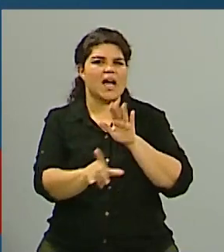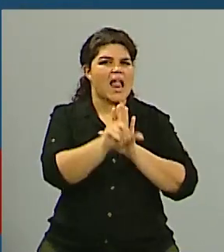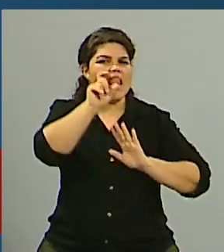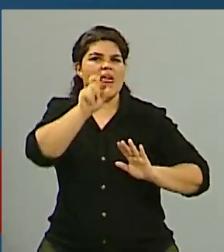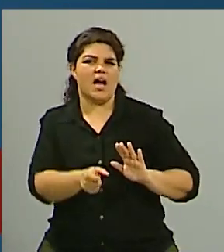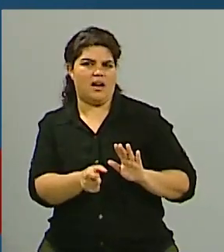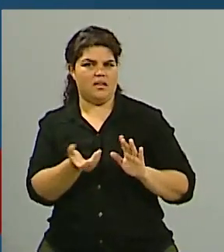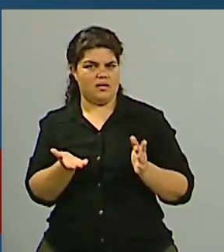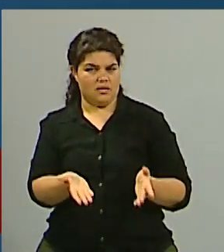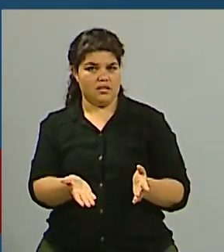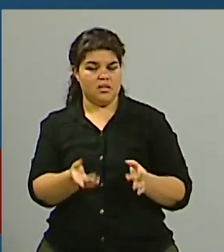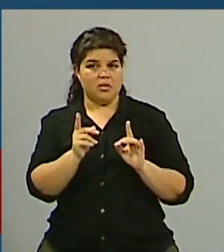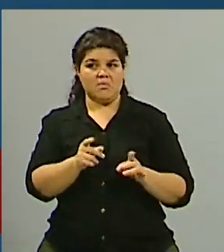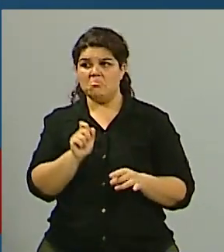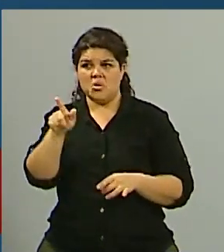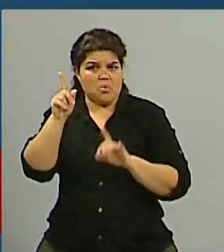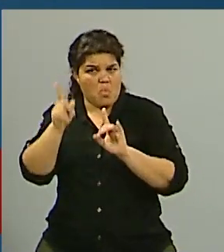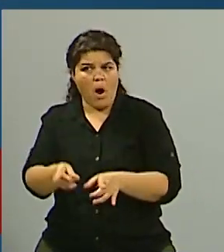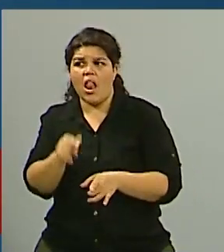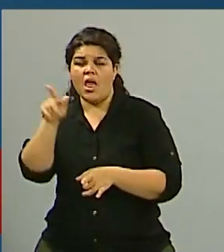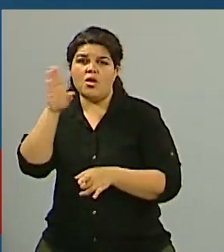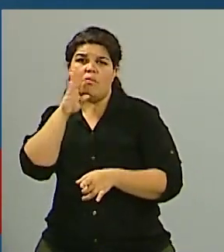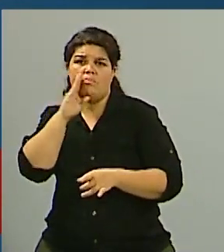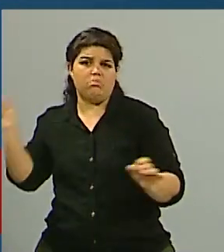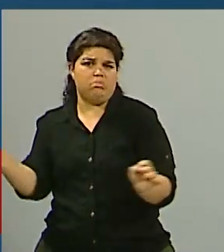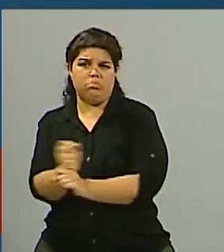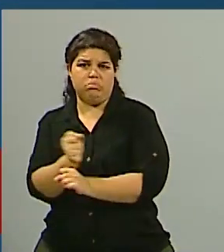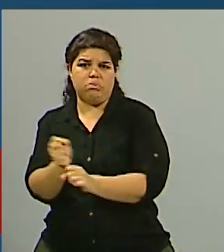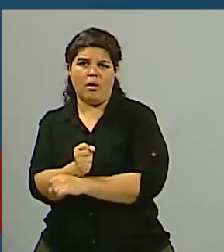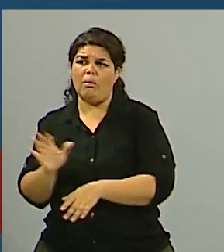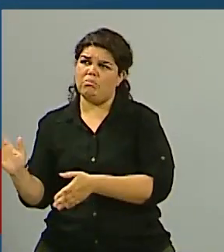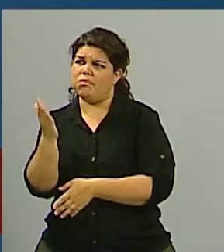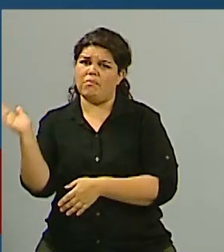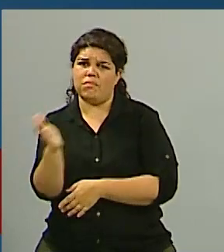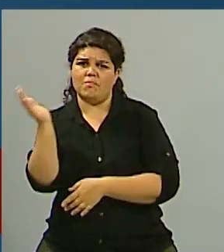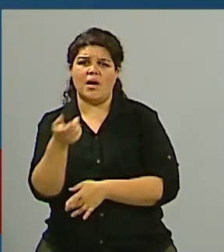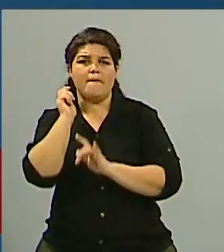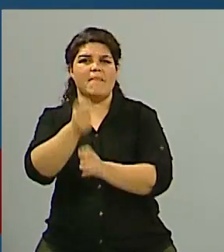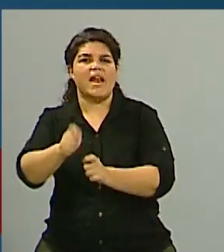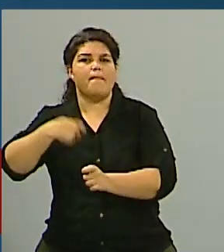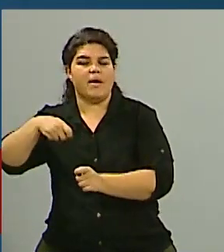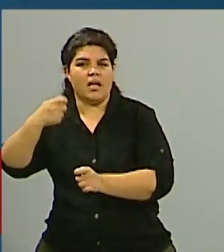otro lado, el Reino Unido viola el derecho internacional en la medida en que no ajusta su